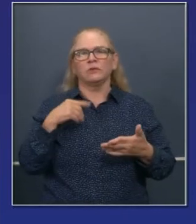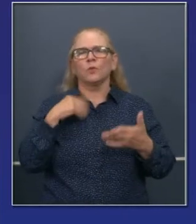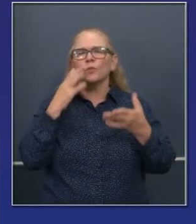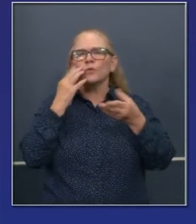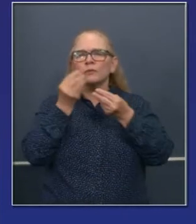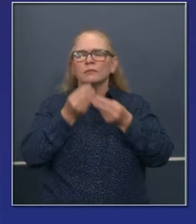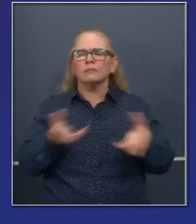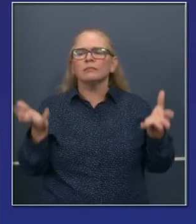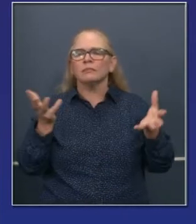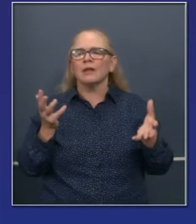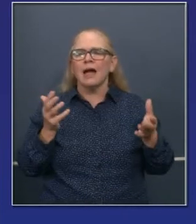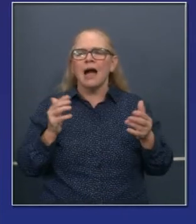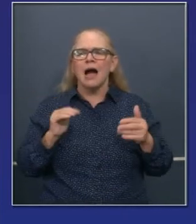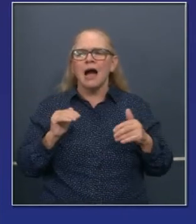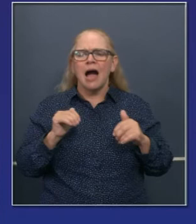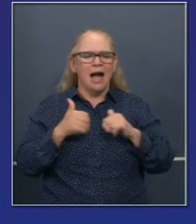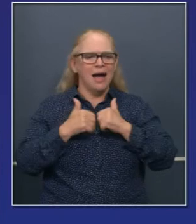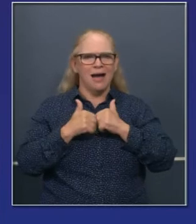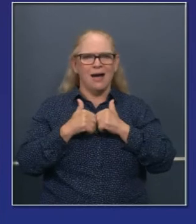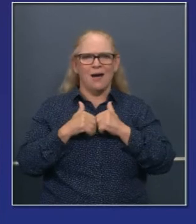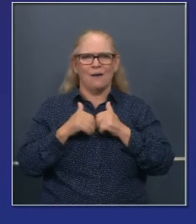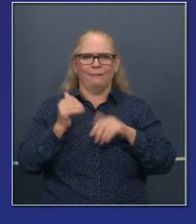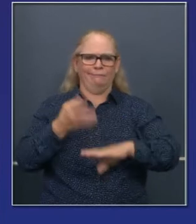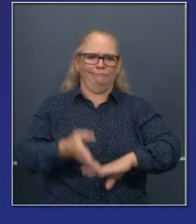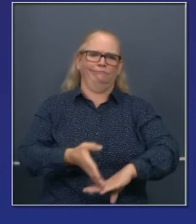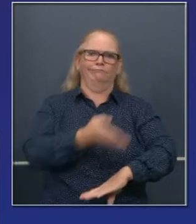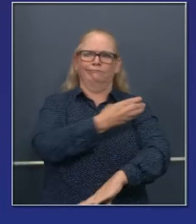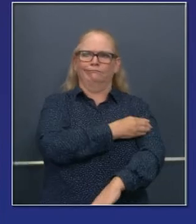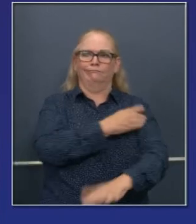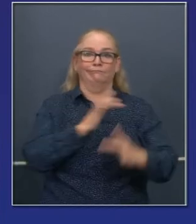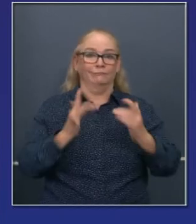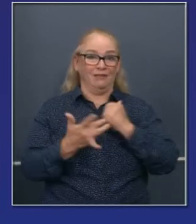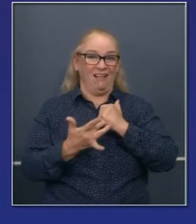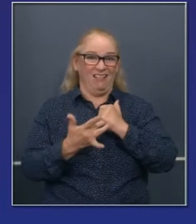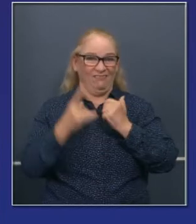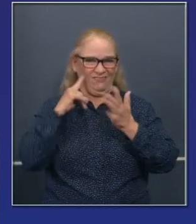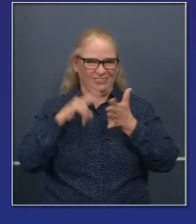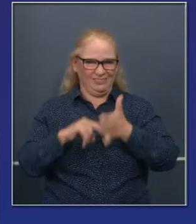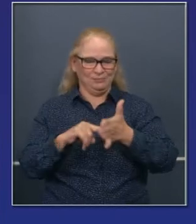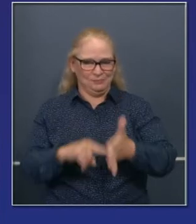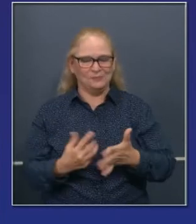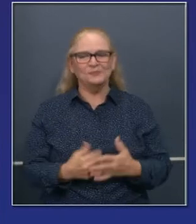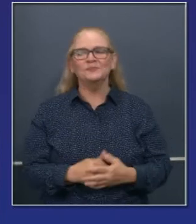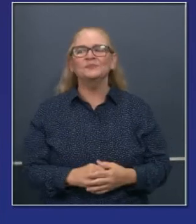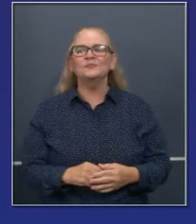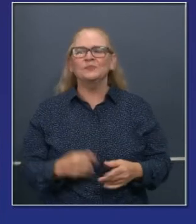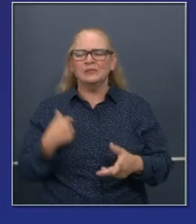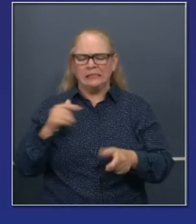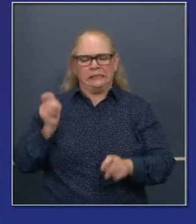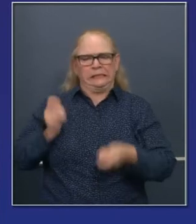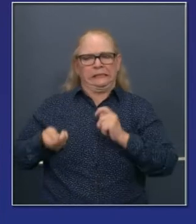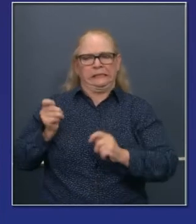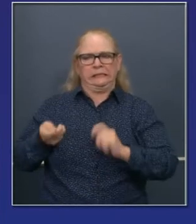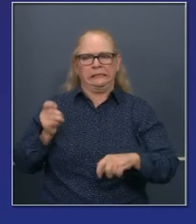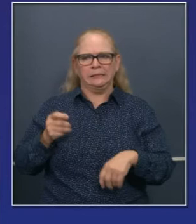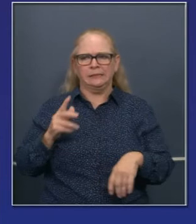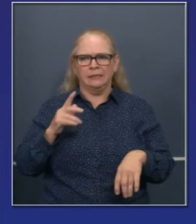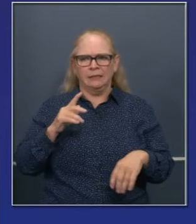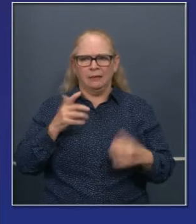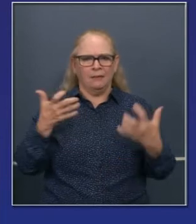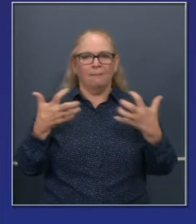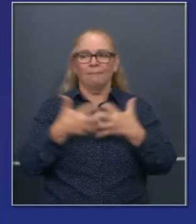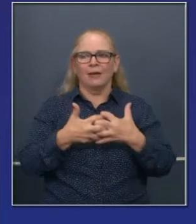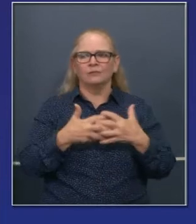más detallado para cerrar la división digital o la brecha digital. También tenemos que dirigirnos y